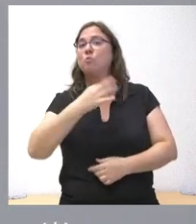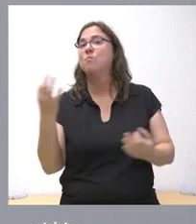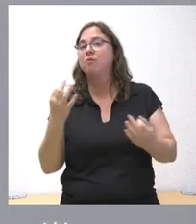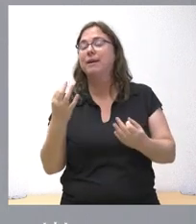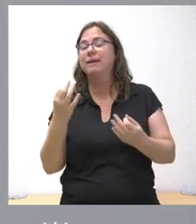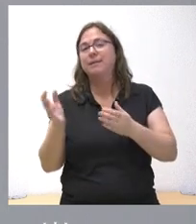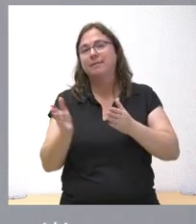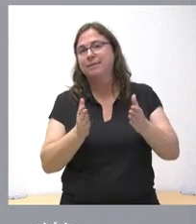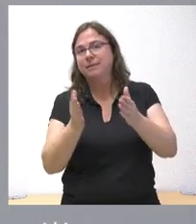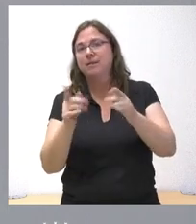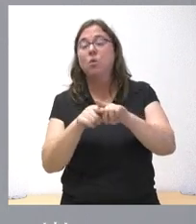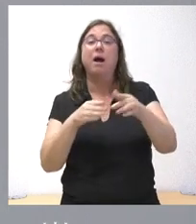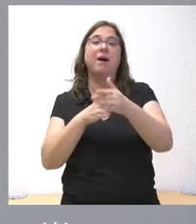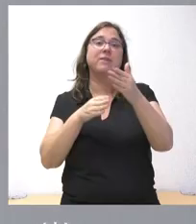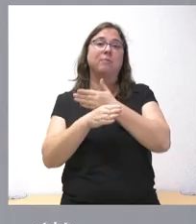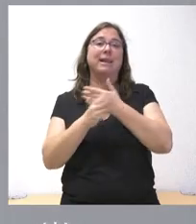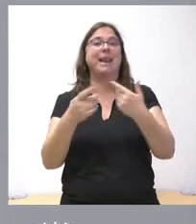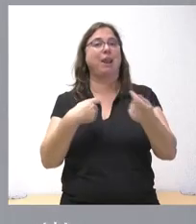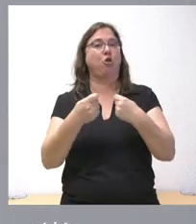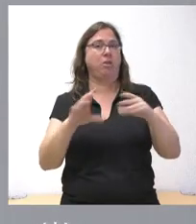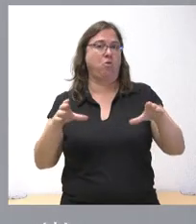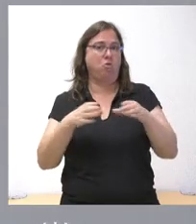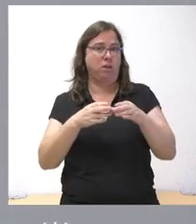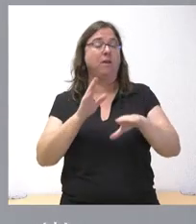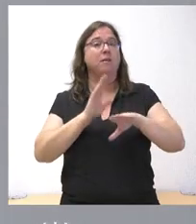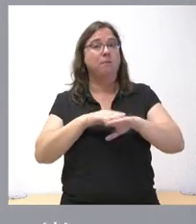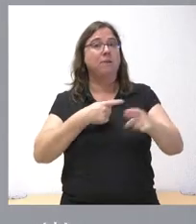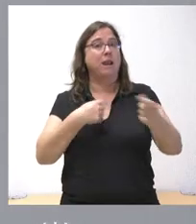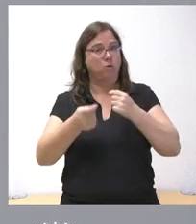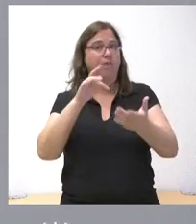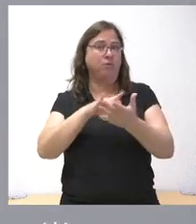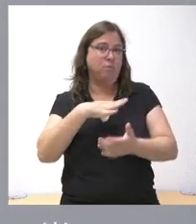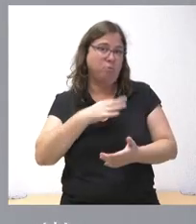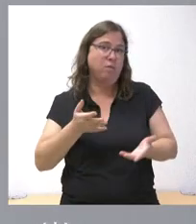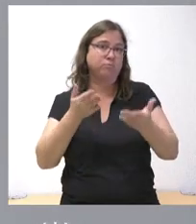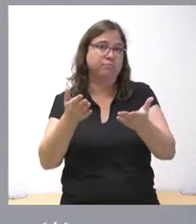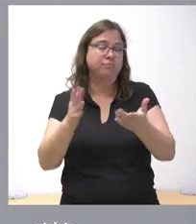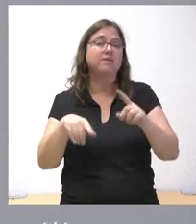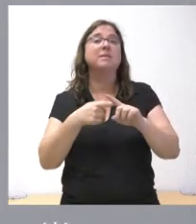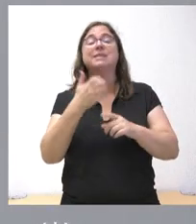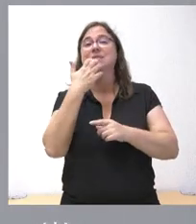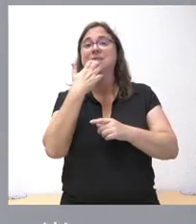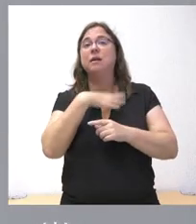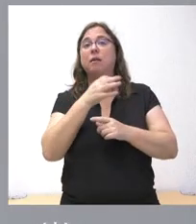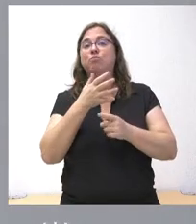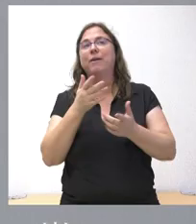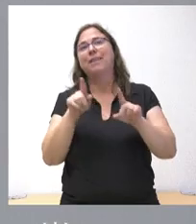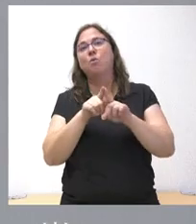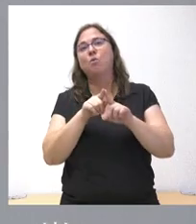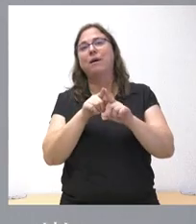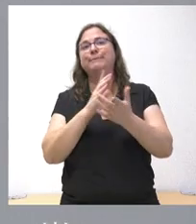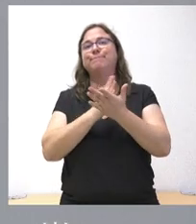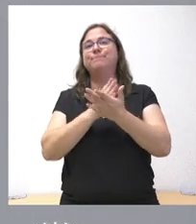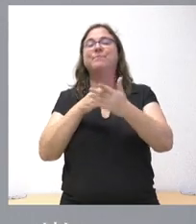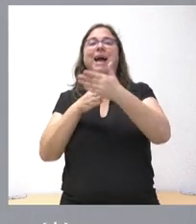cauce, por un lado, a través de los instrumentos de negociación colectiva, para que la negociación se produzca. Y si podemos servir de interlocutores a través